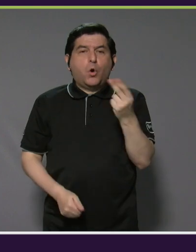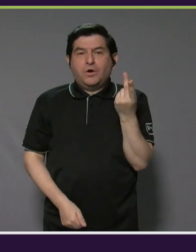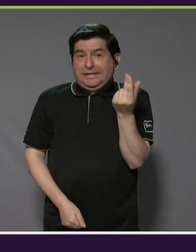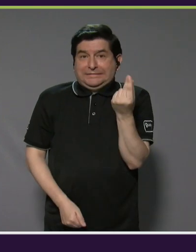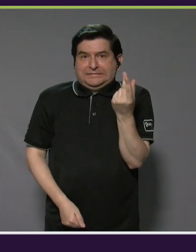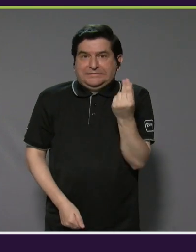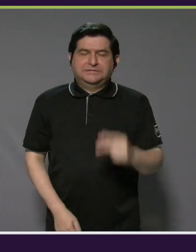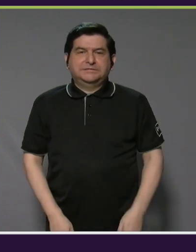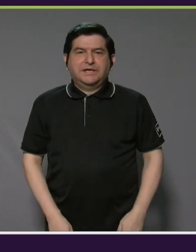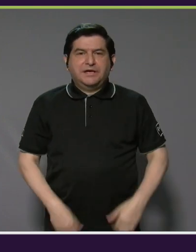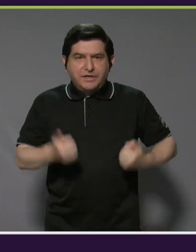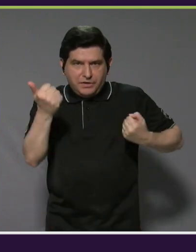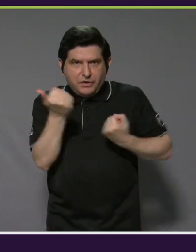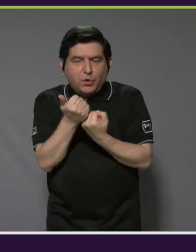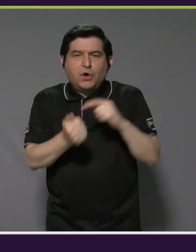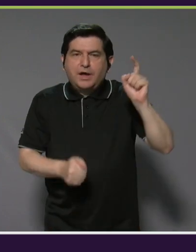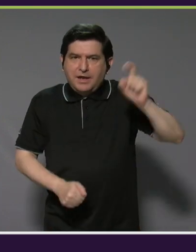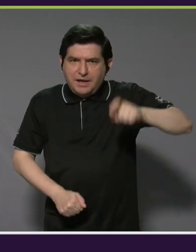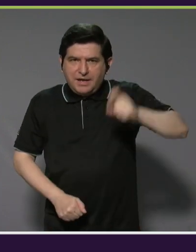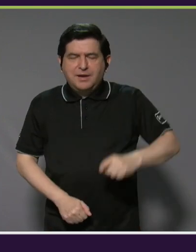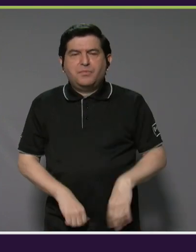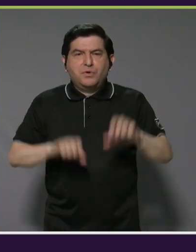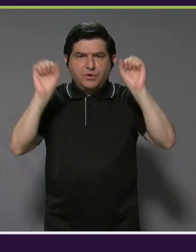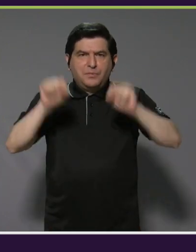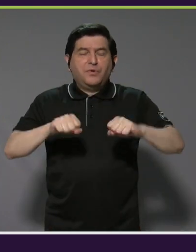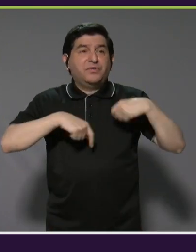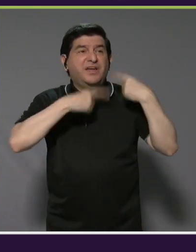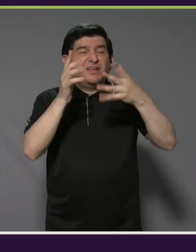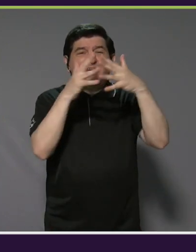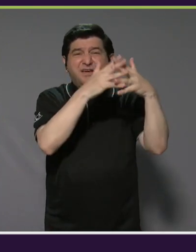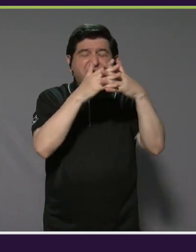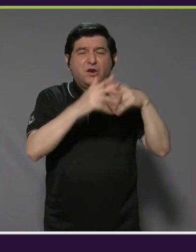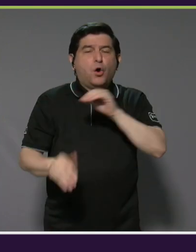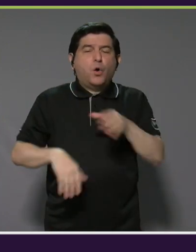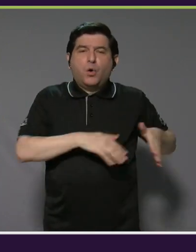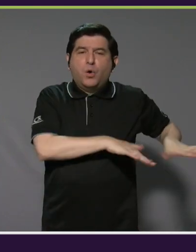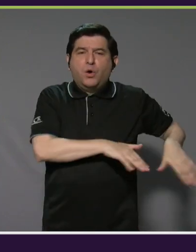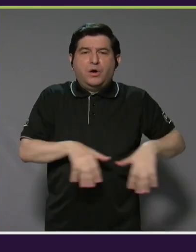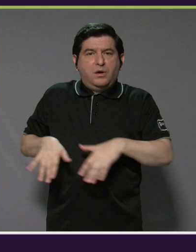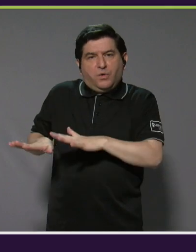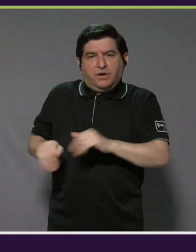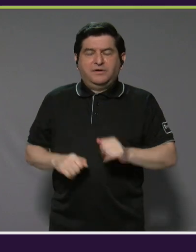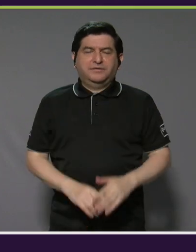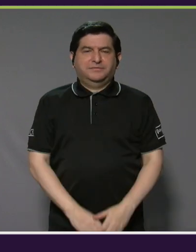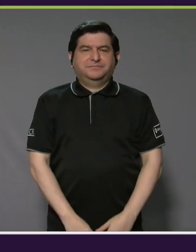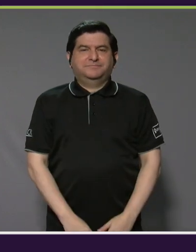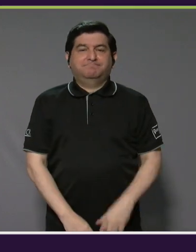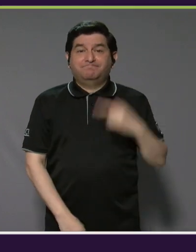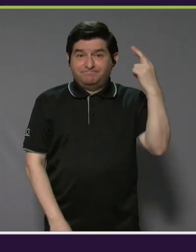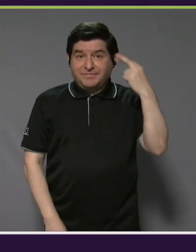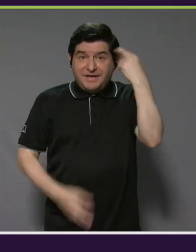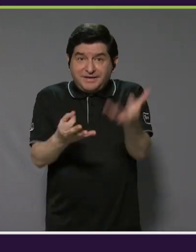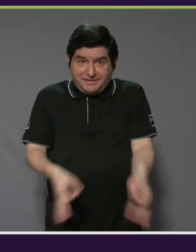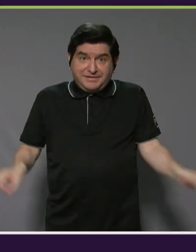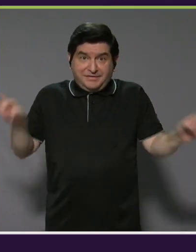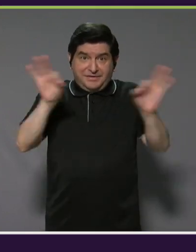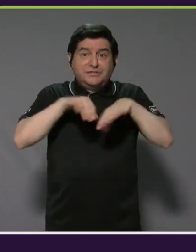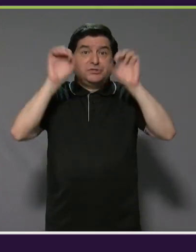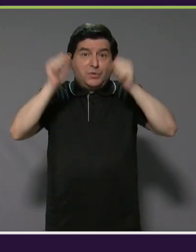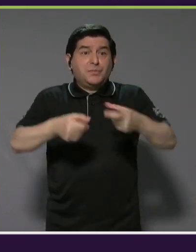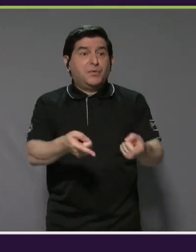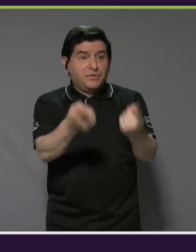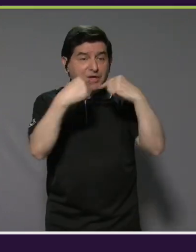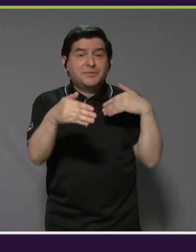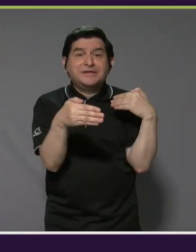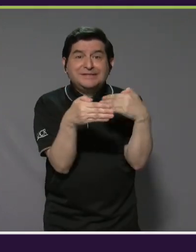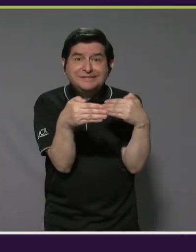el soporte para llegar a Estados Unidos o Hawái. Entonces, es importante poder venir